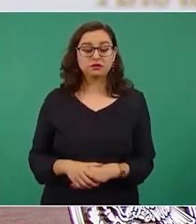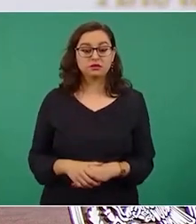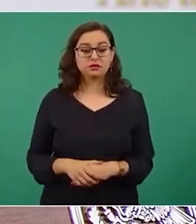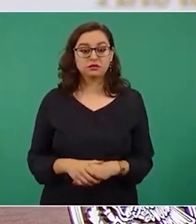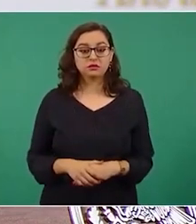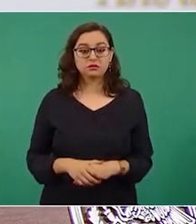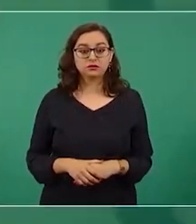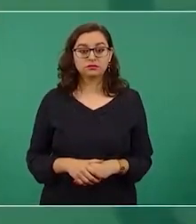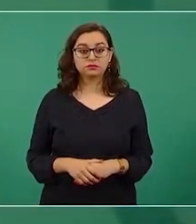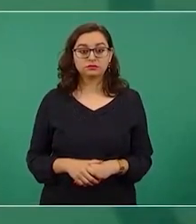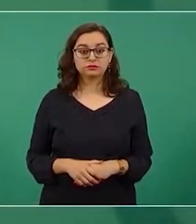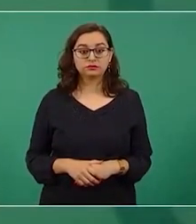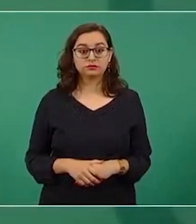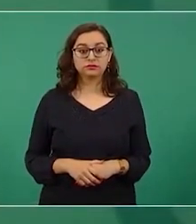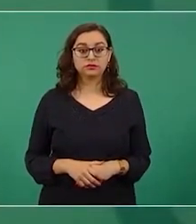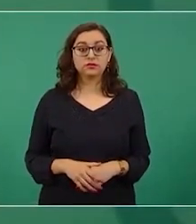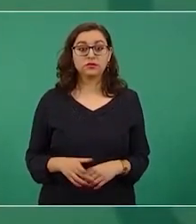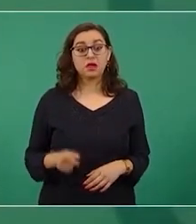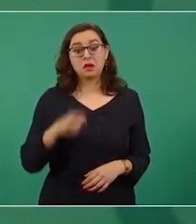chorizo.